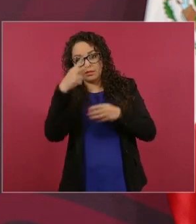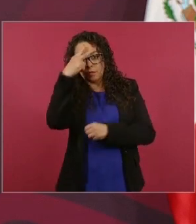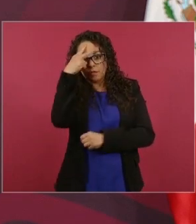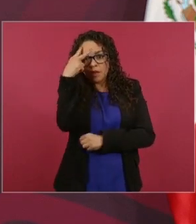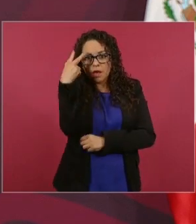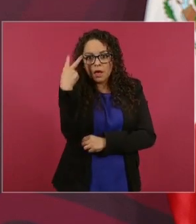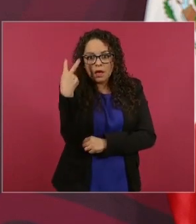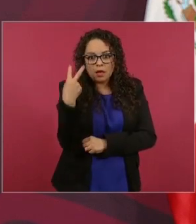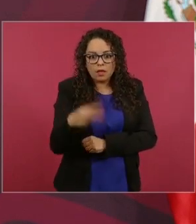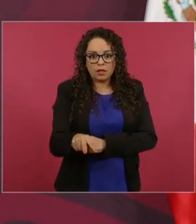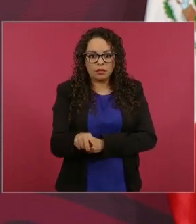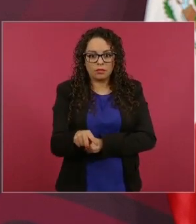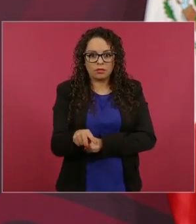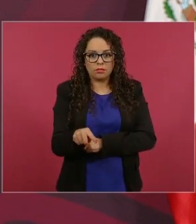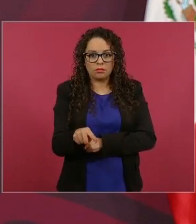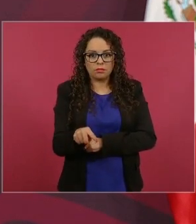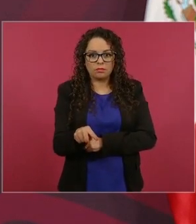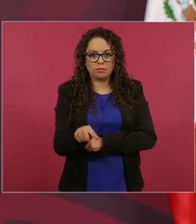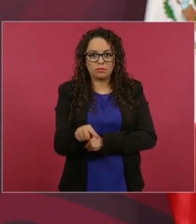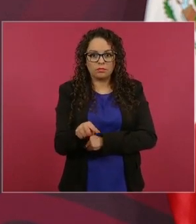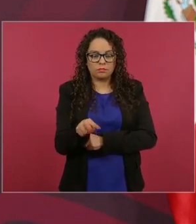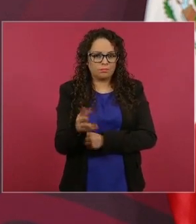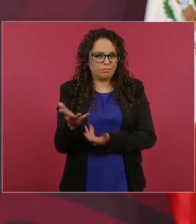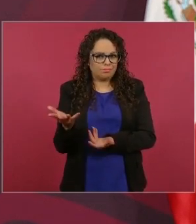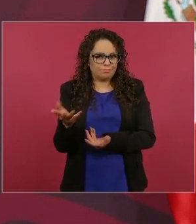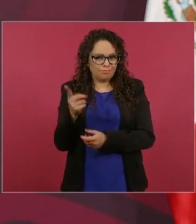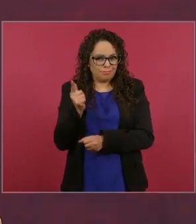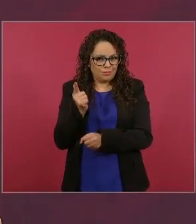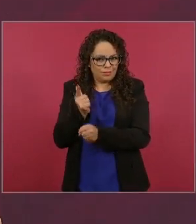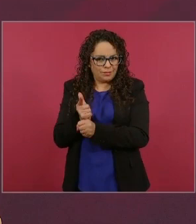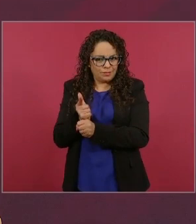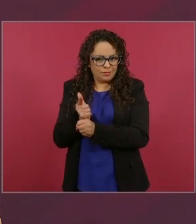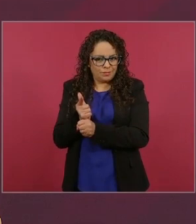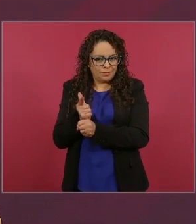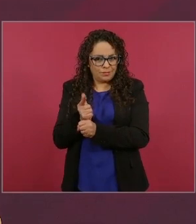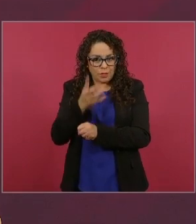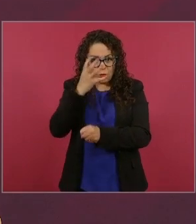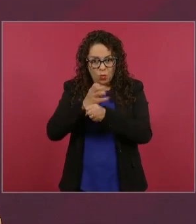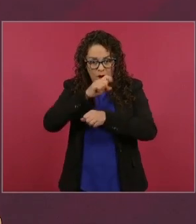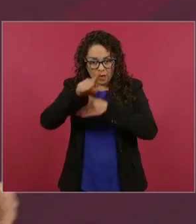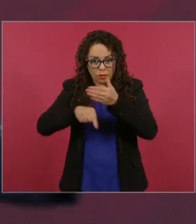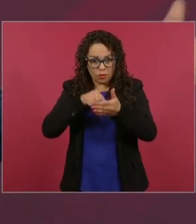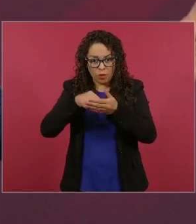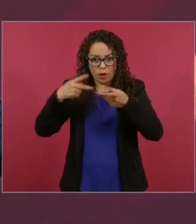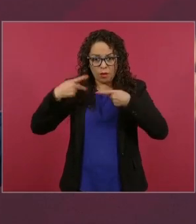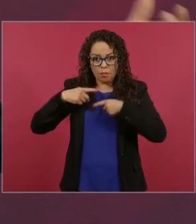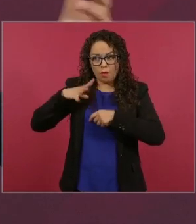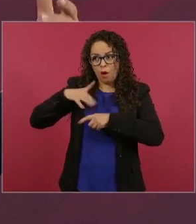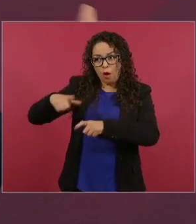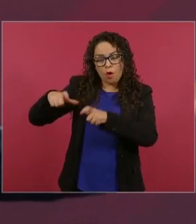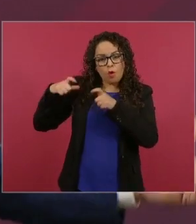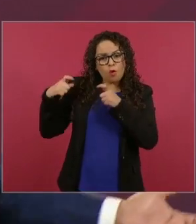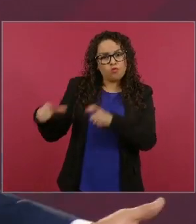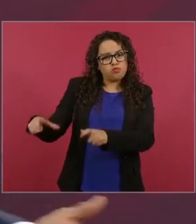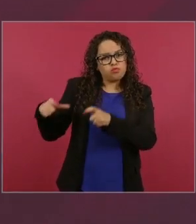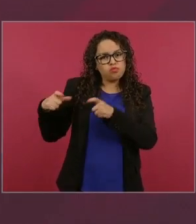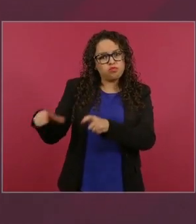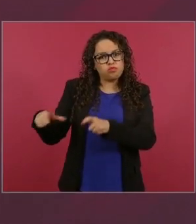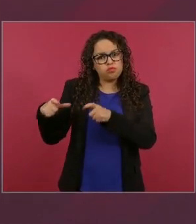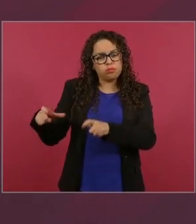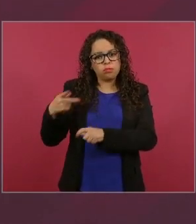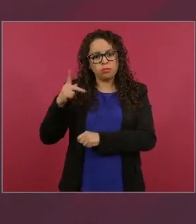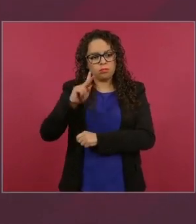mexicanos en la pobreza imagínense cómo me siento ahora además esto es